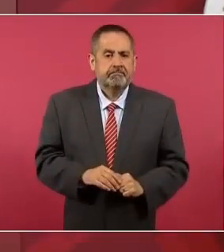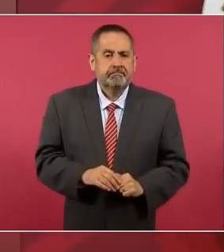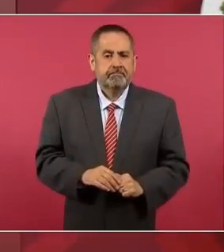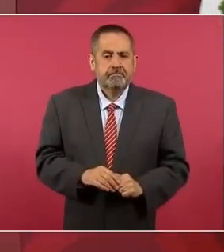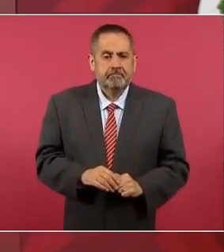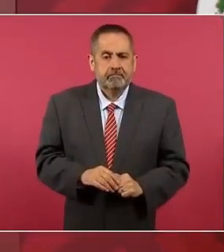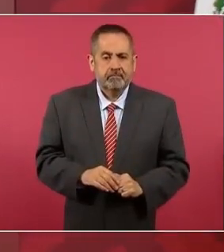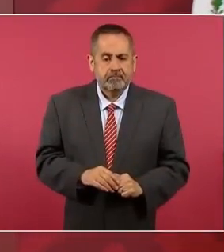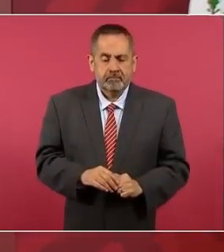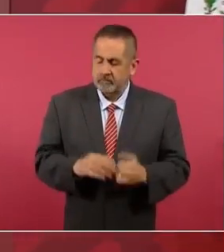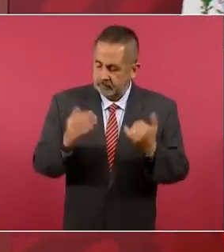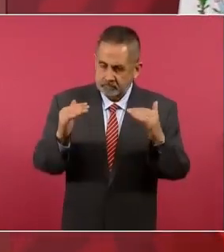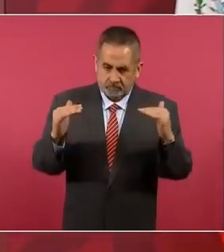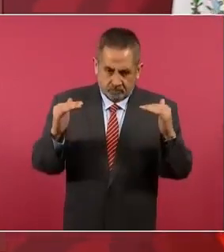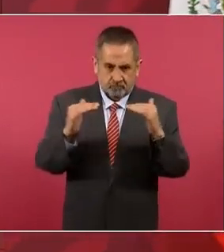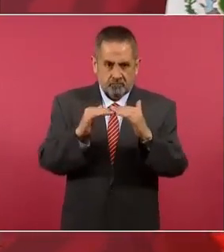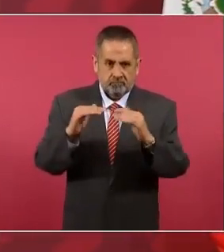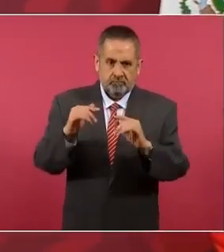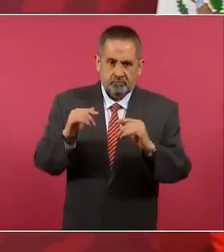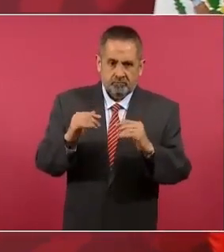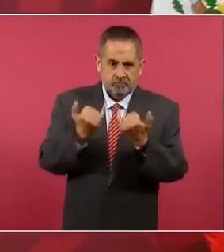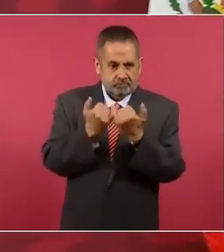Estamos por la igualdad de género, ¿no?